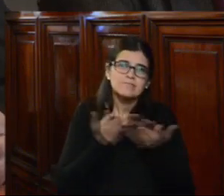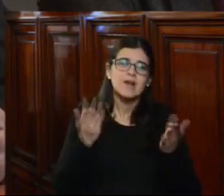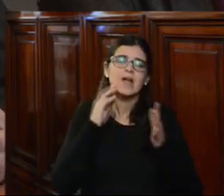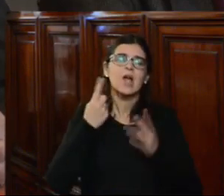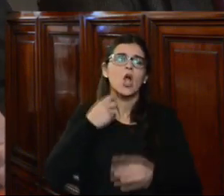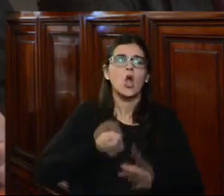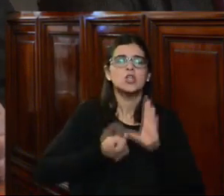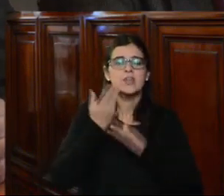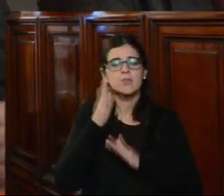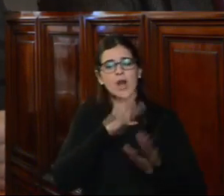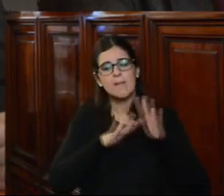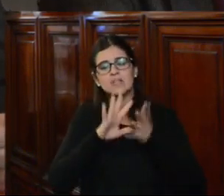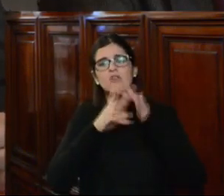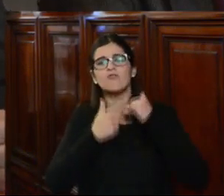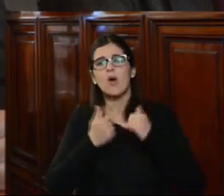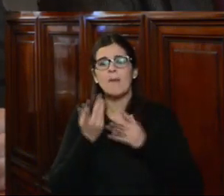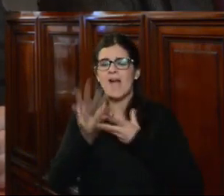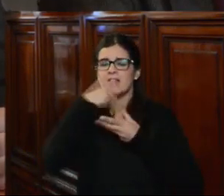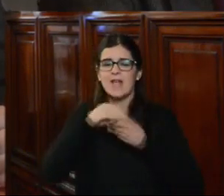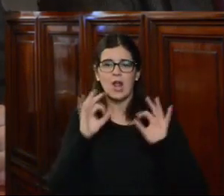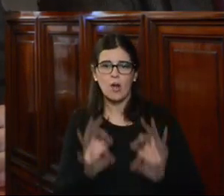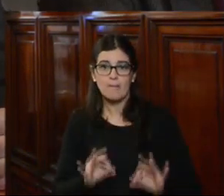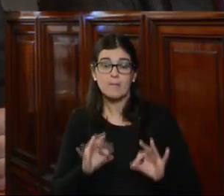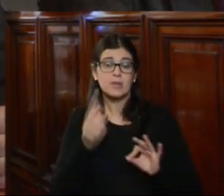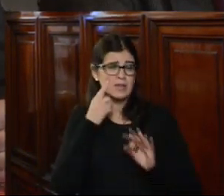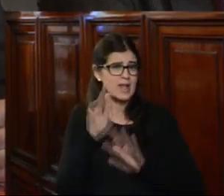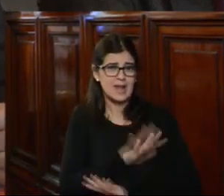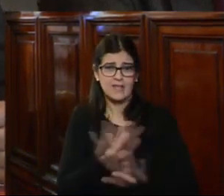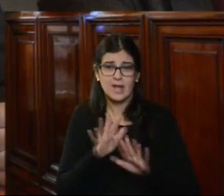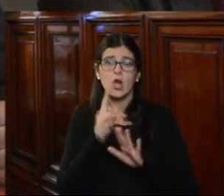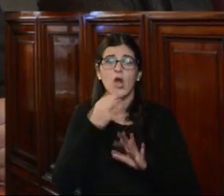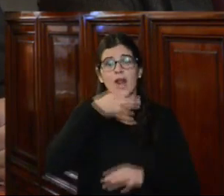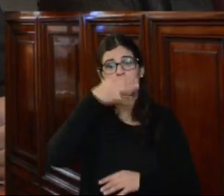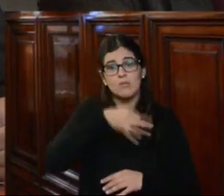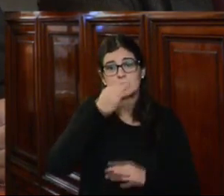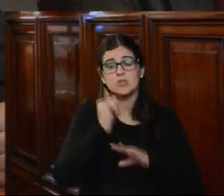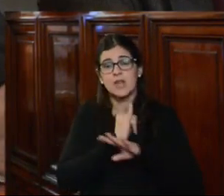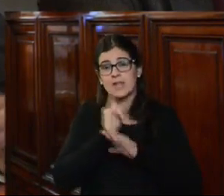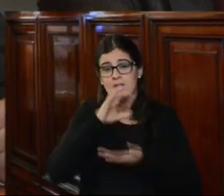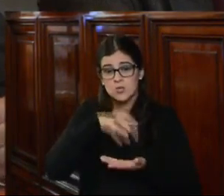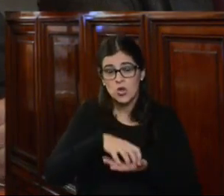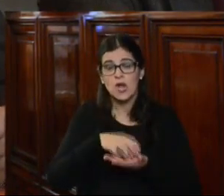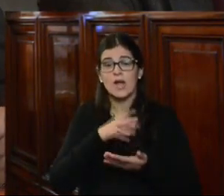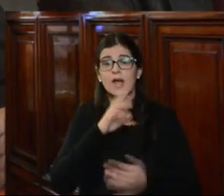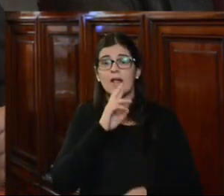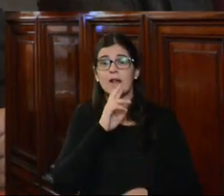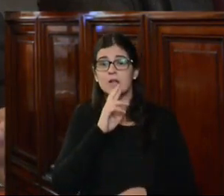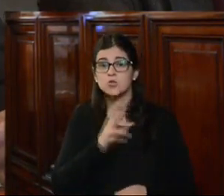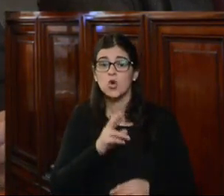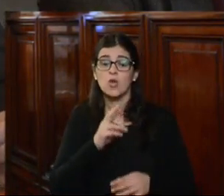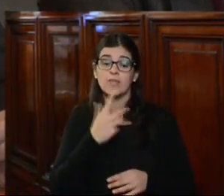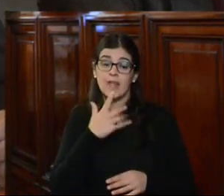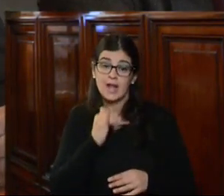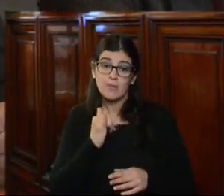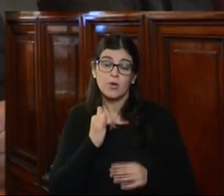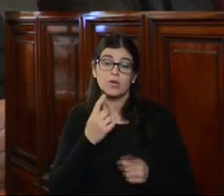concepto de reparación integral y que no tiene absolutamente nada que ver con la recomendación de la institución en la resolución del caso,